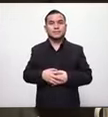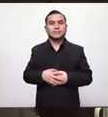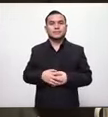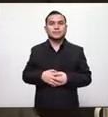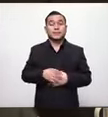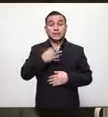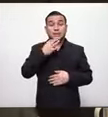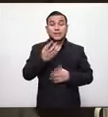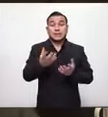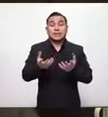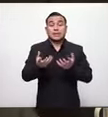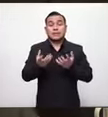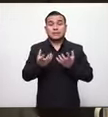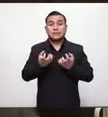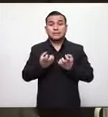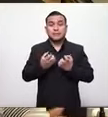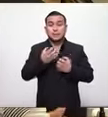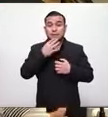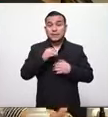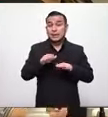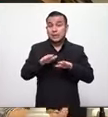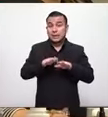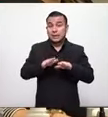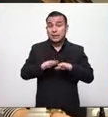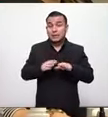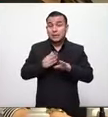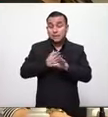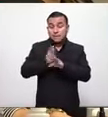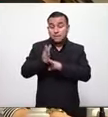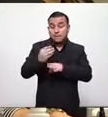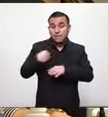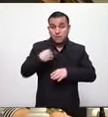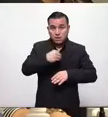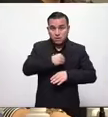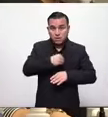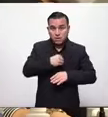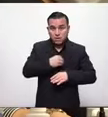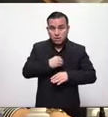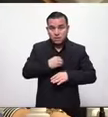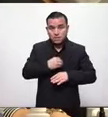quiero decirles que estamos agradecidos con los que ustedes están haciendo